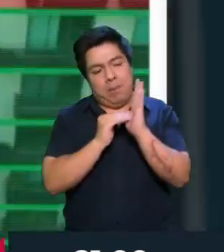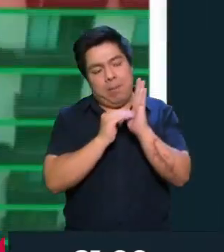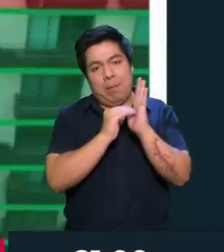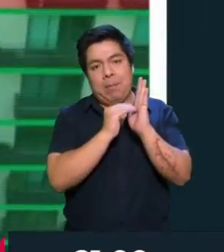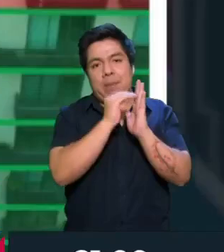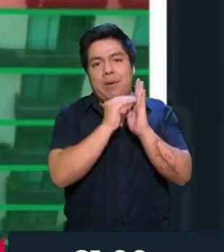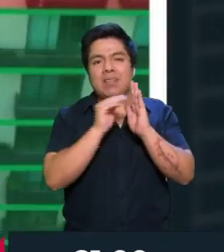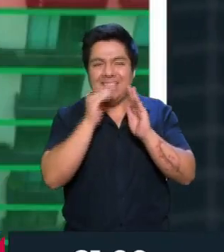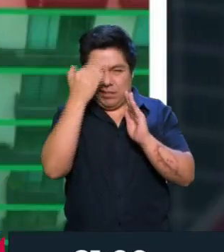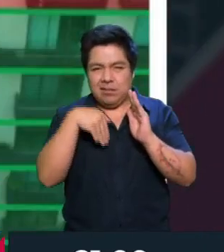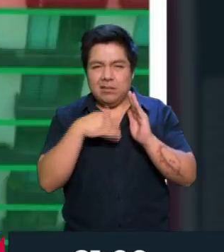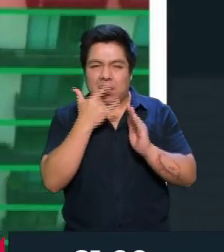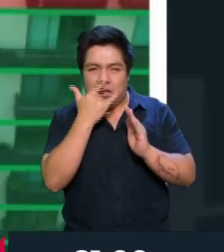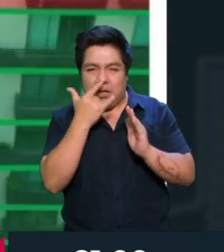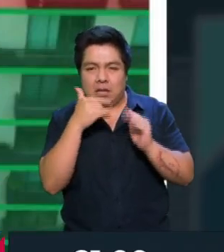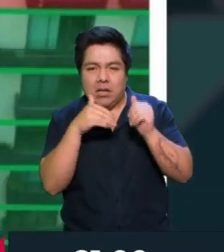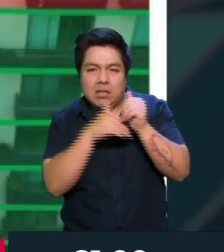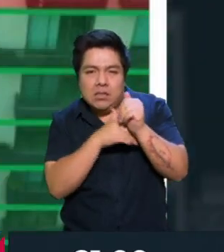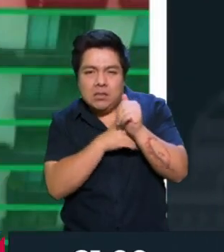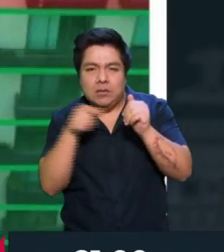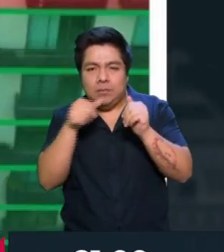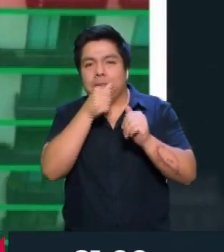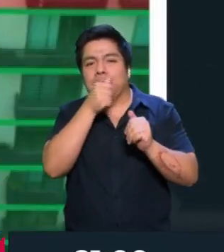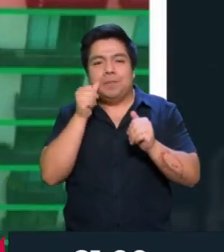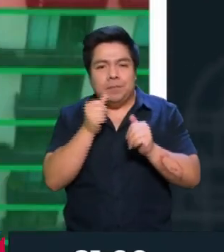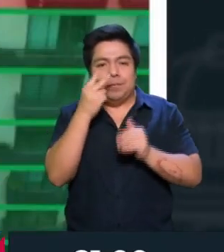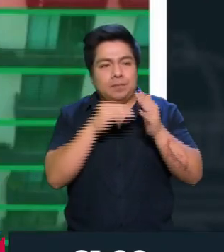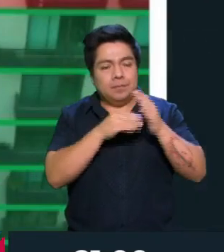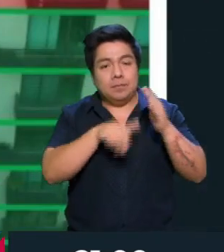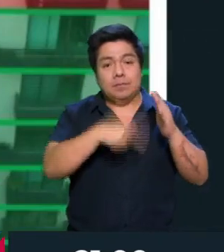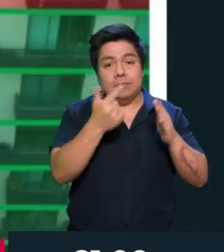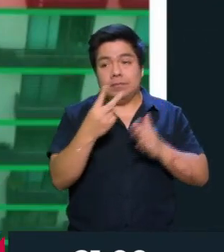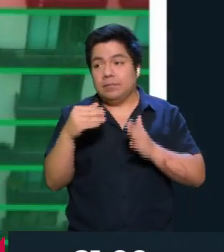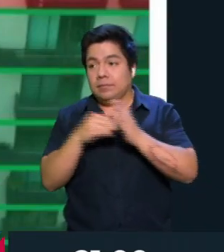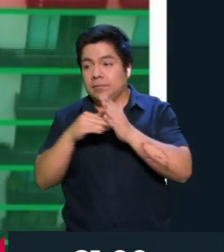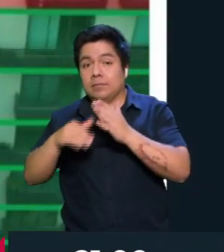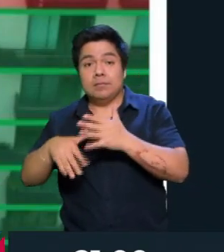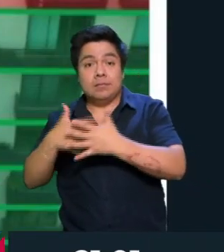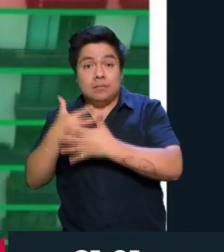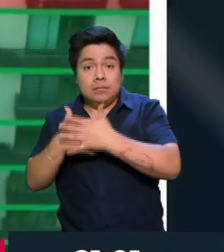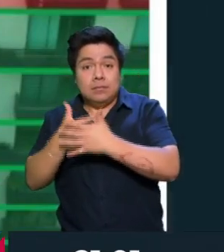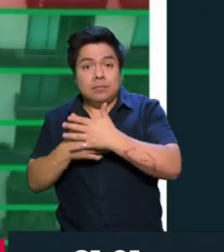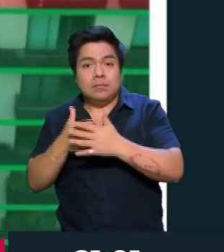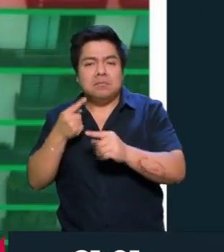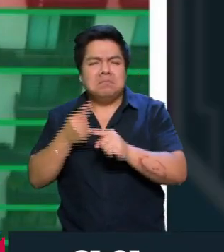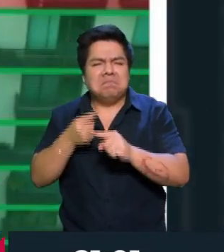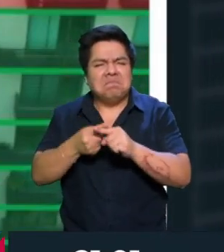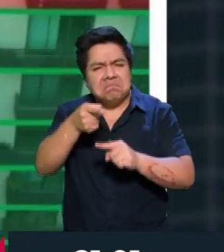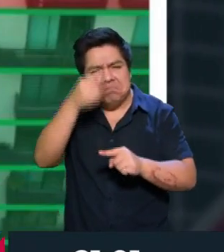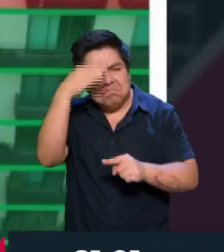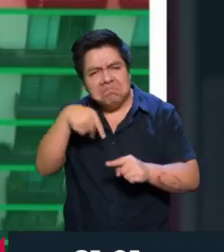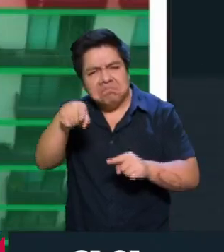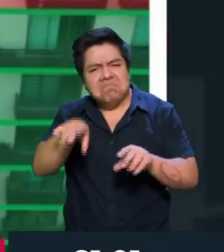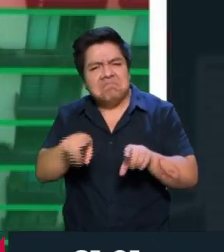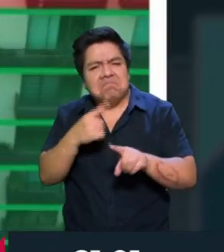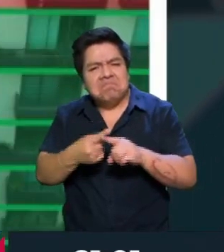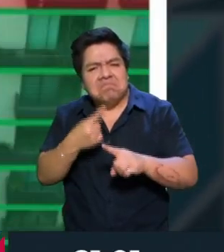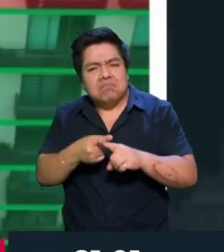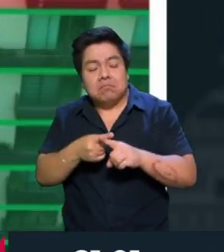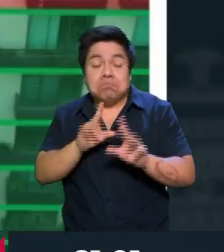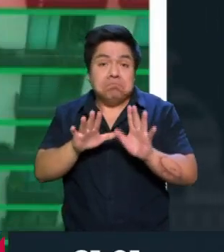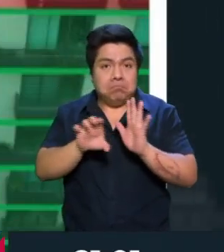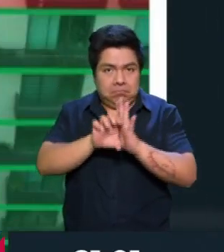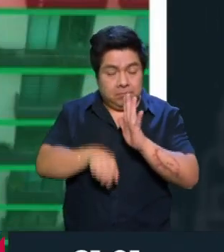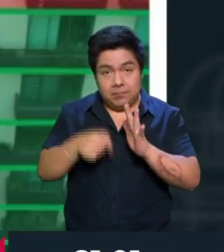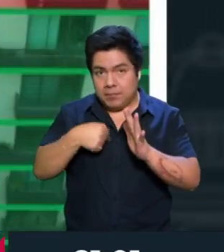durante su administración como delegado en la Benito Juárez entre 2012 y 2015, ¿en quién pensaría? ¿Qué me diría si yo